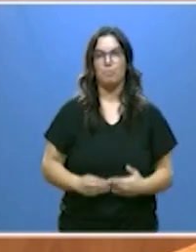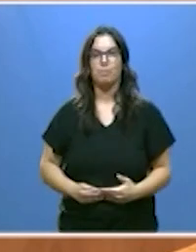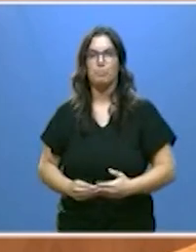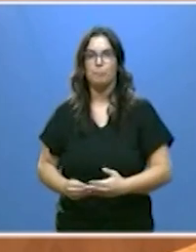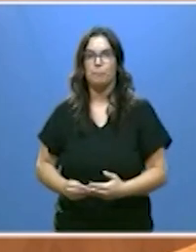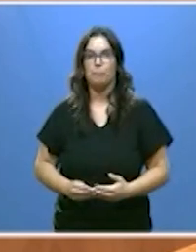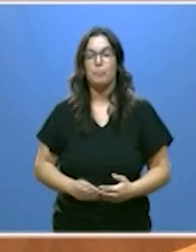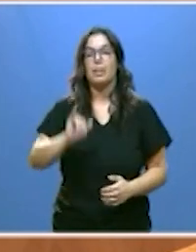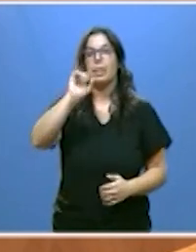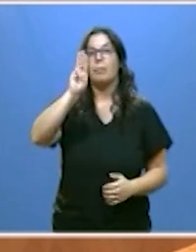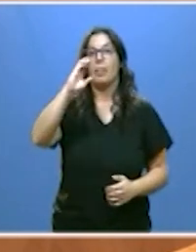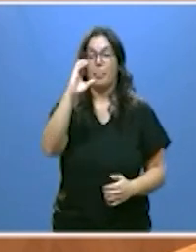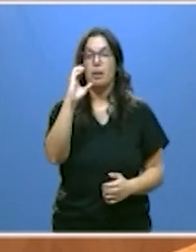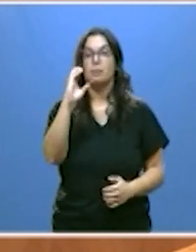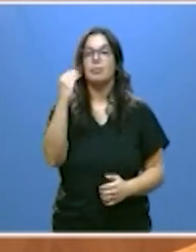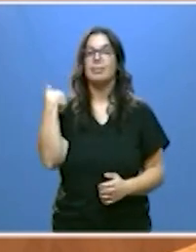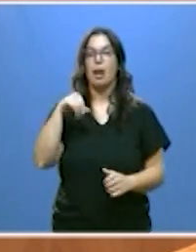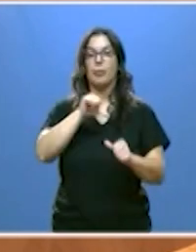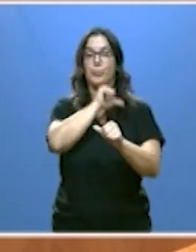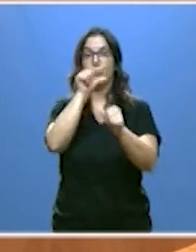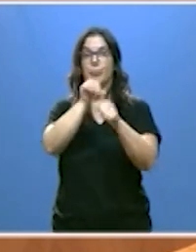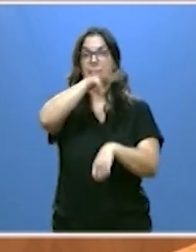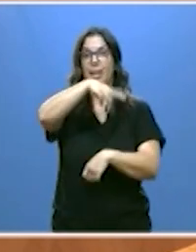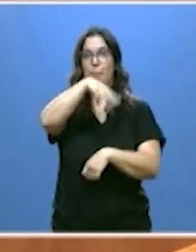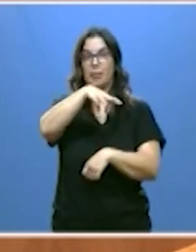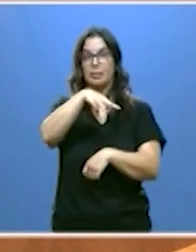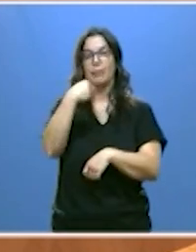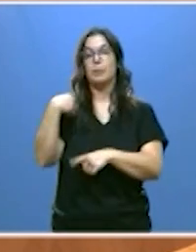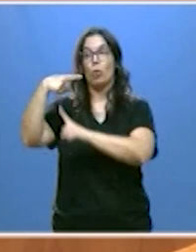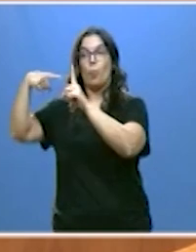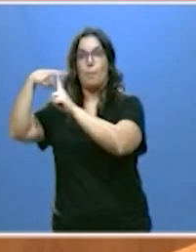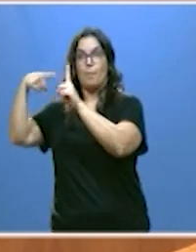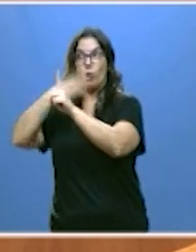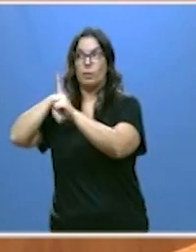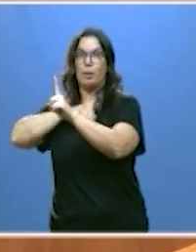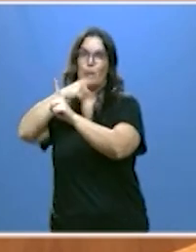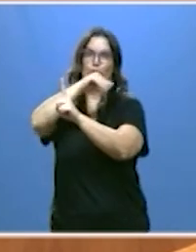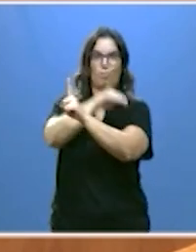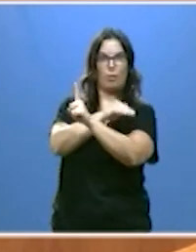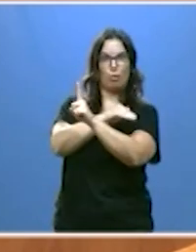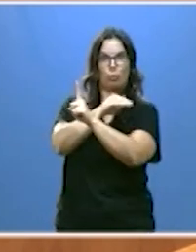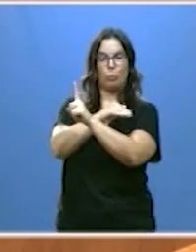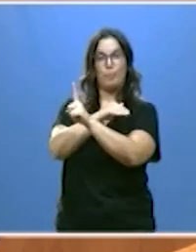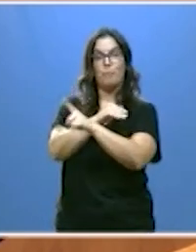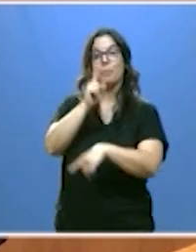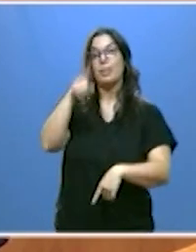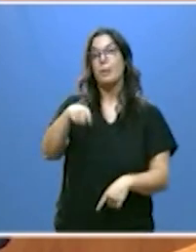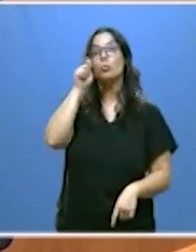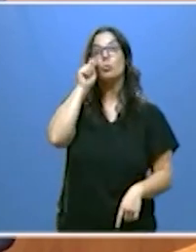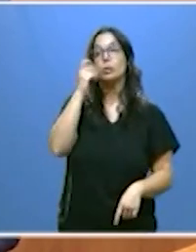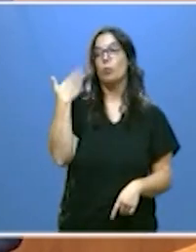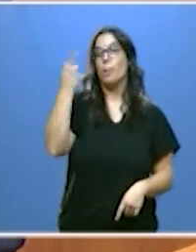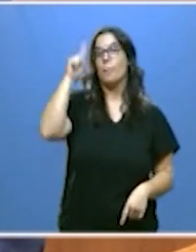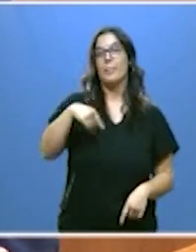IPC lleva tres meses por debajo del índice medio español y en turismo el mes de